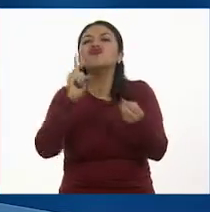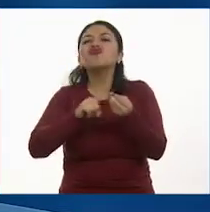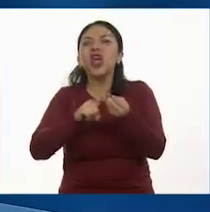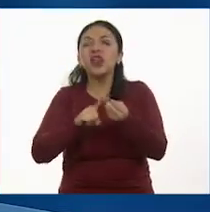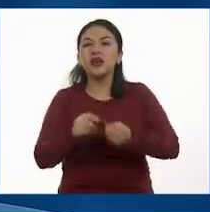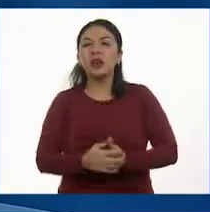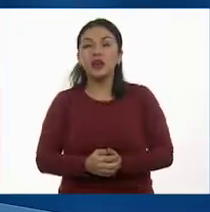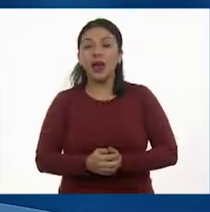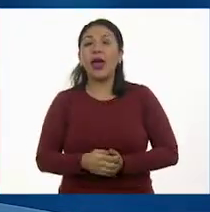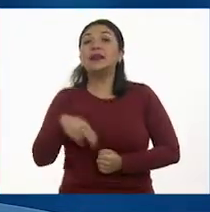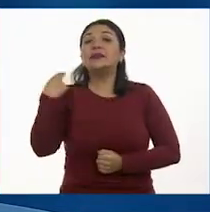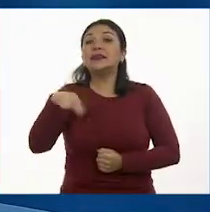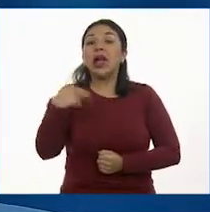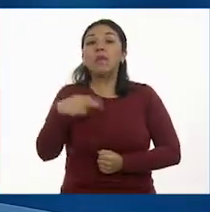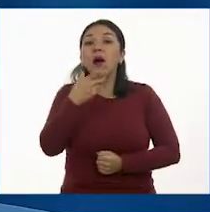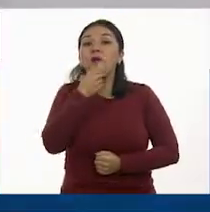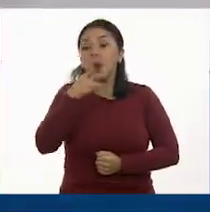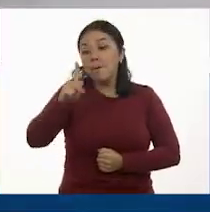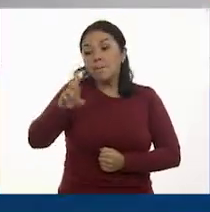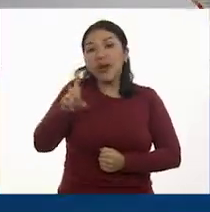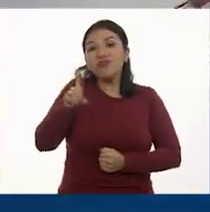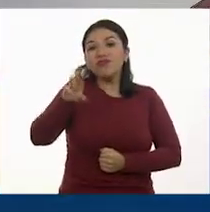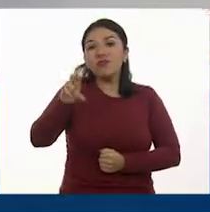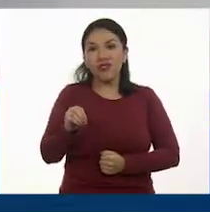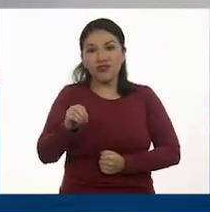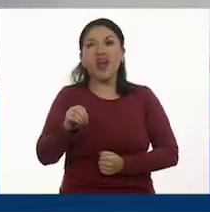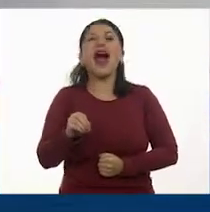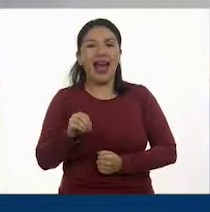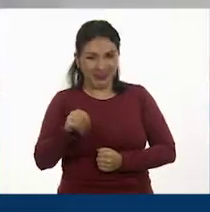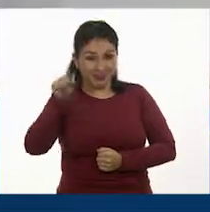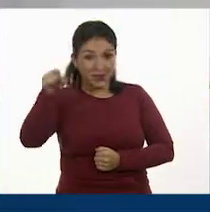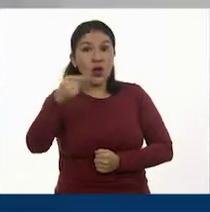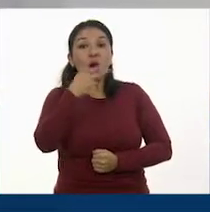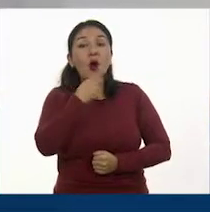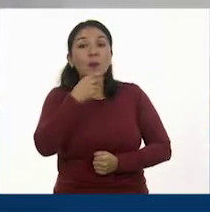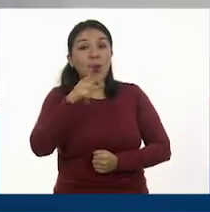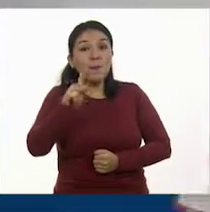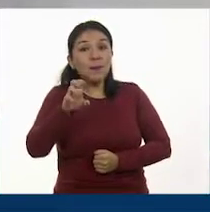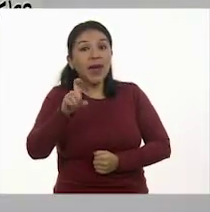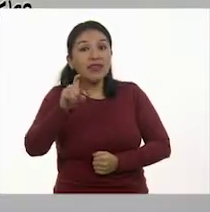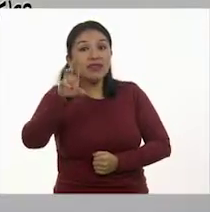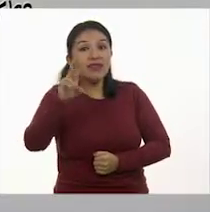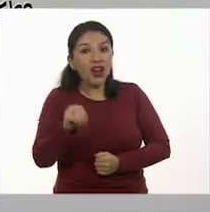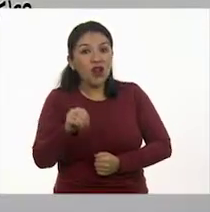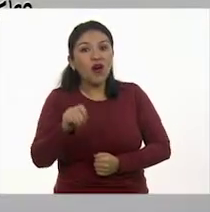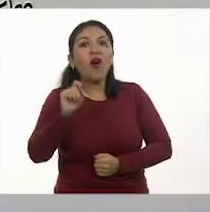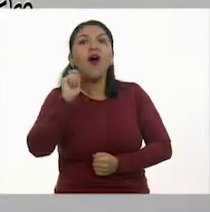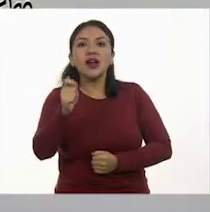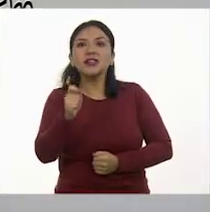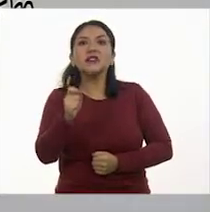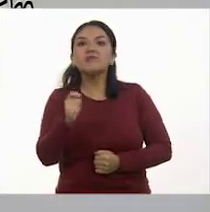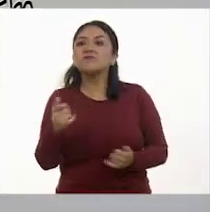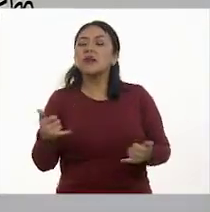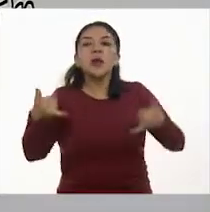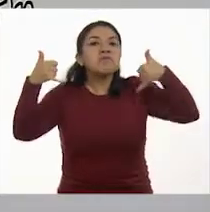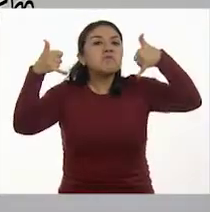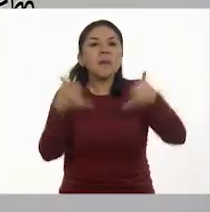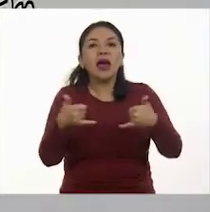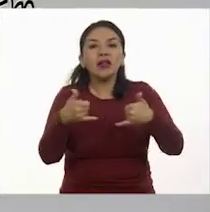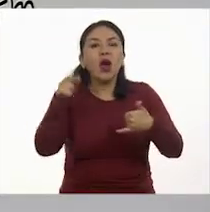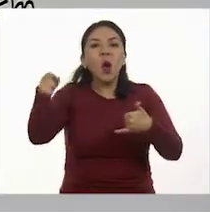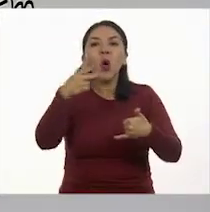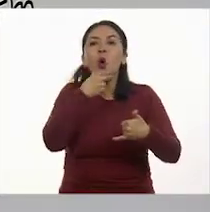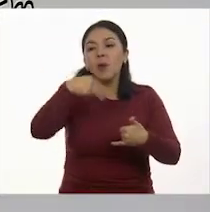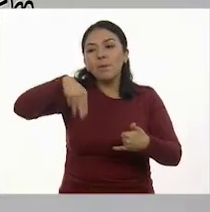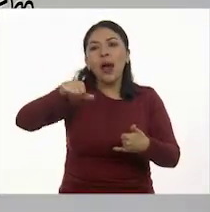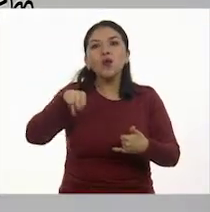Se llama Pedro. Pedro. Y entonces ahora Pedro está empatado con